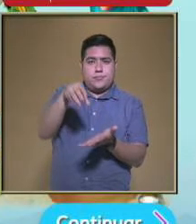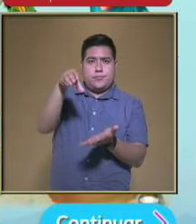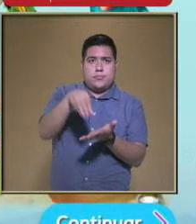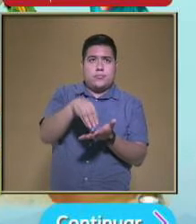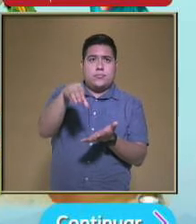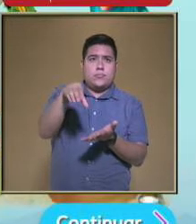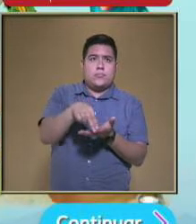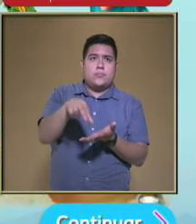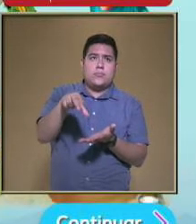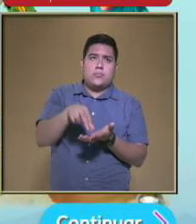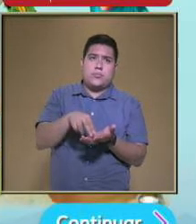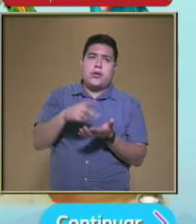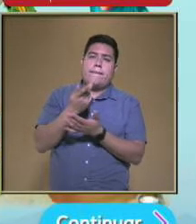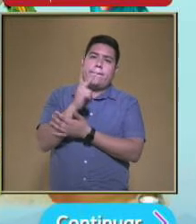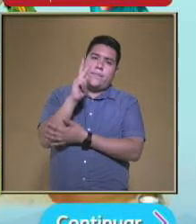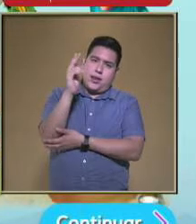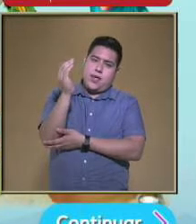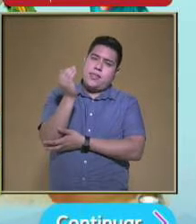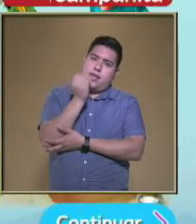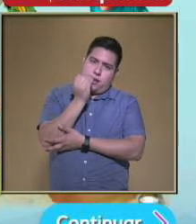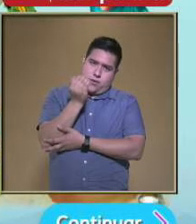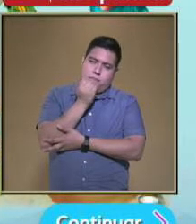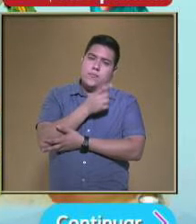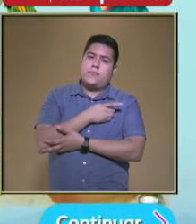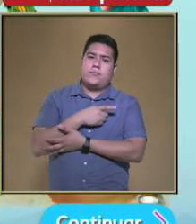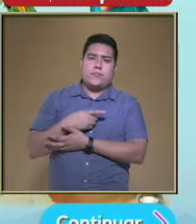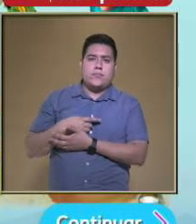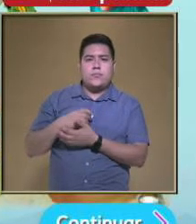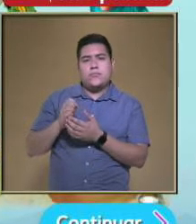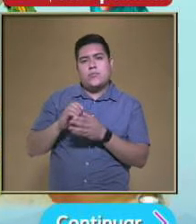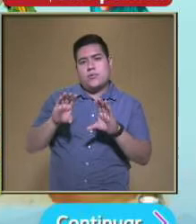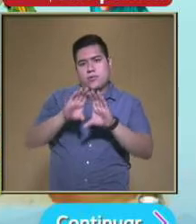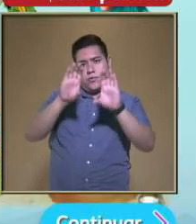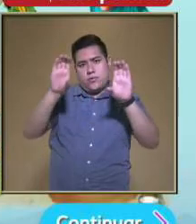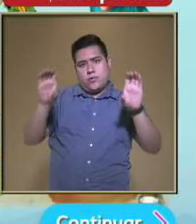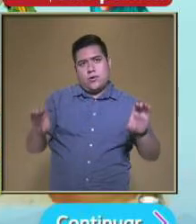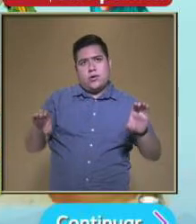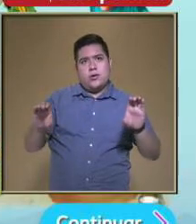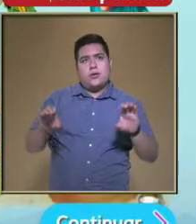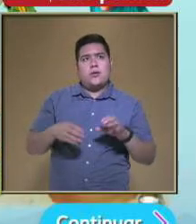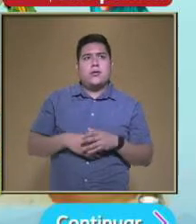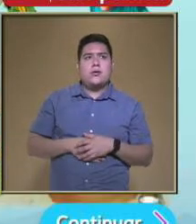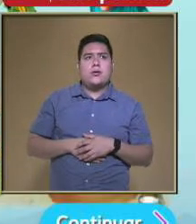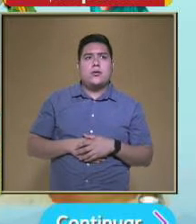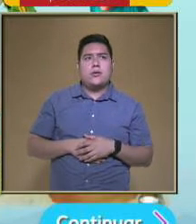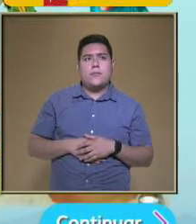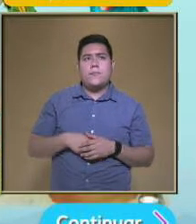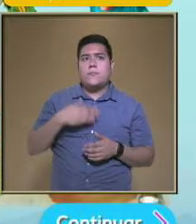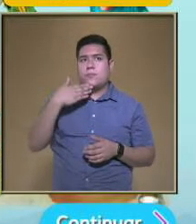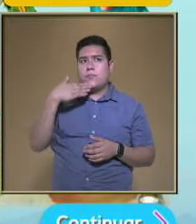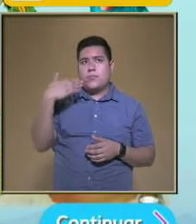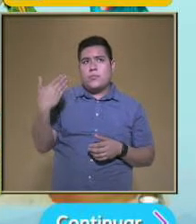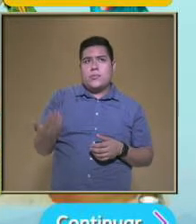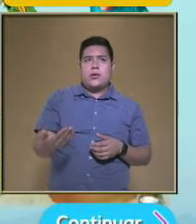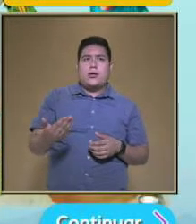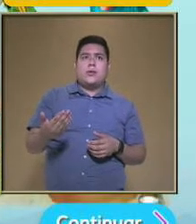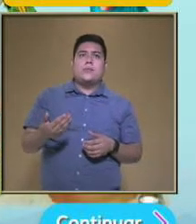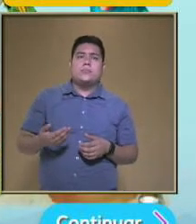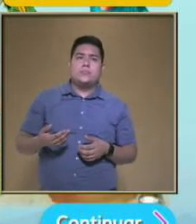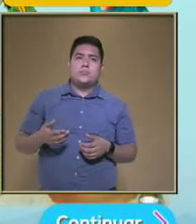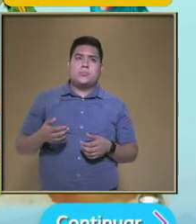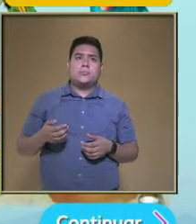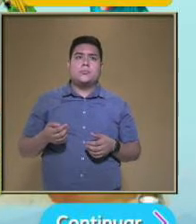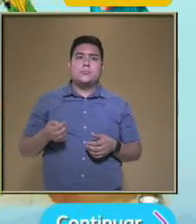produce su propio alimento Se tiene que alimentar Por ejemplo De la calabaza O partes de ella ¿Verdad? Es un consumidor primario Por lo mismo